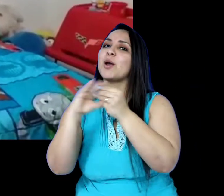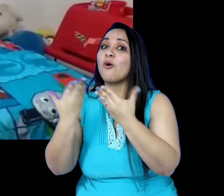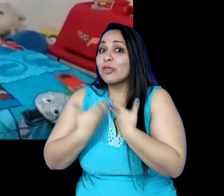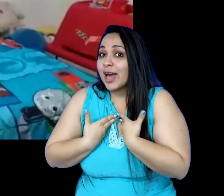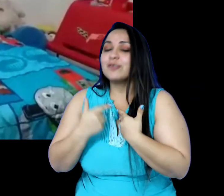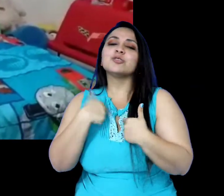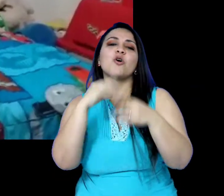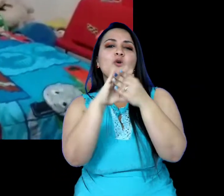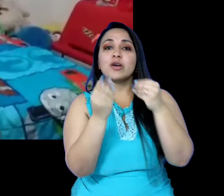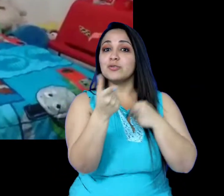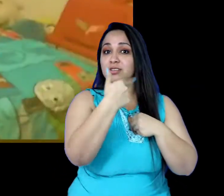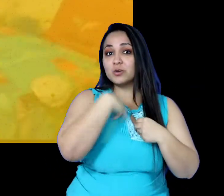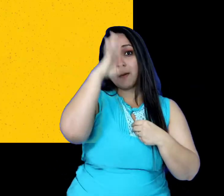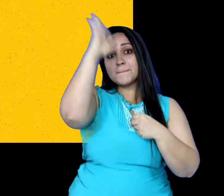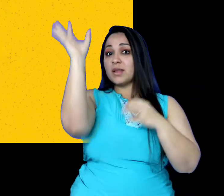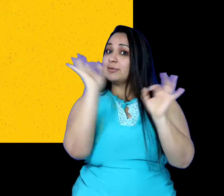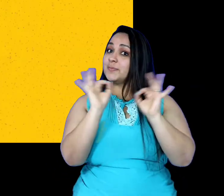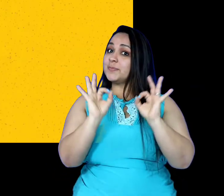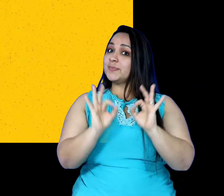me lo invento.